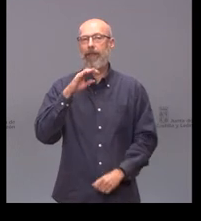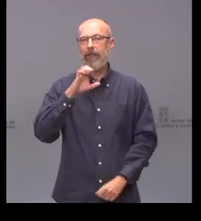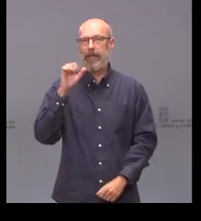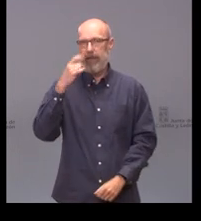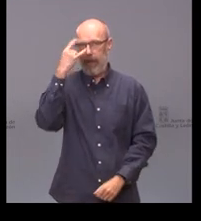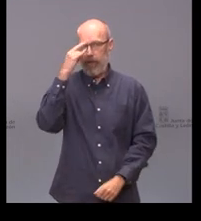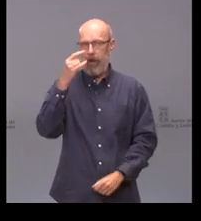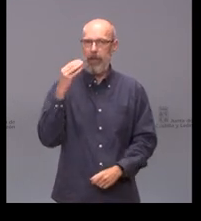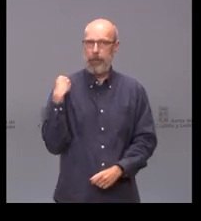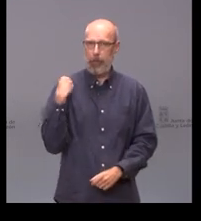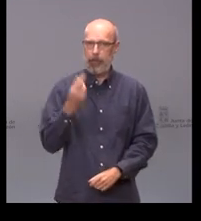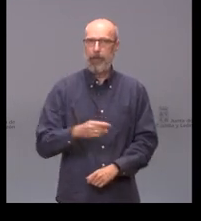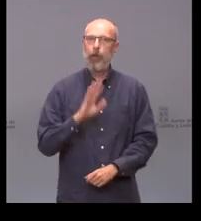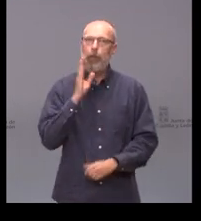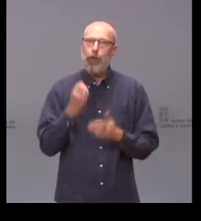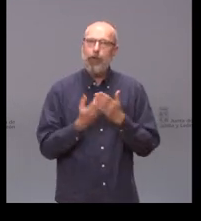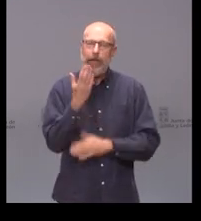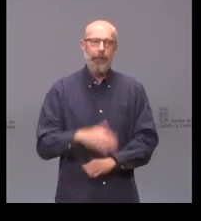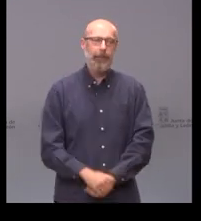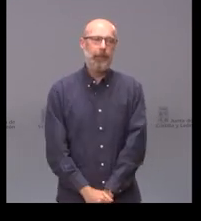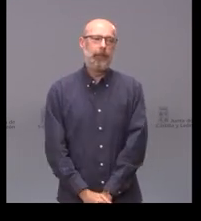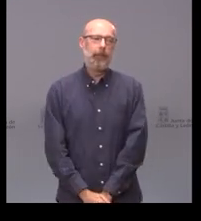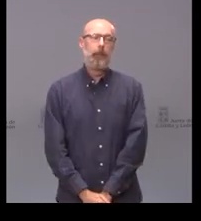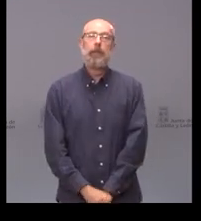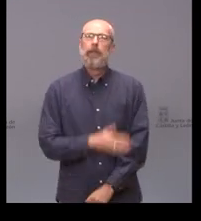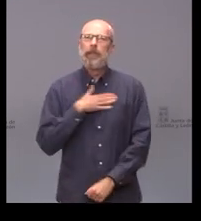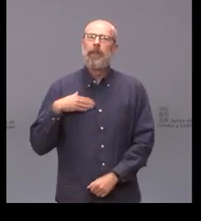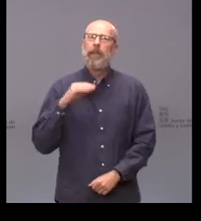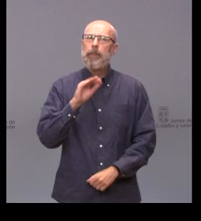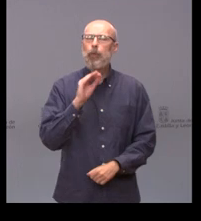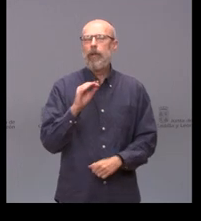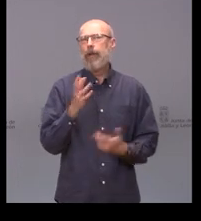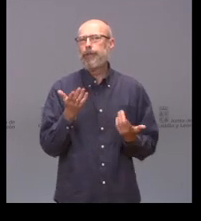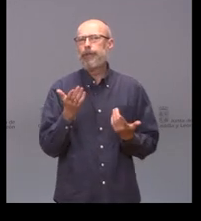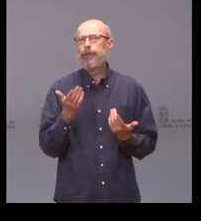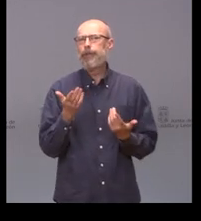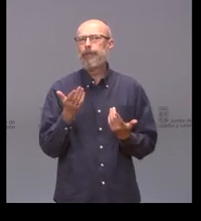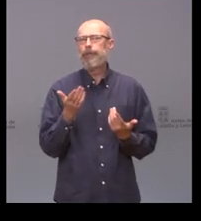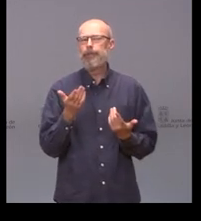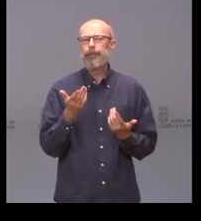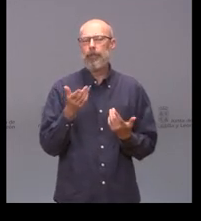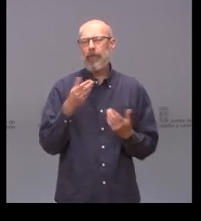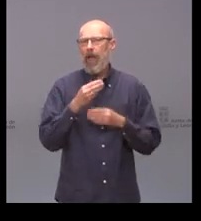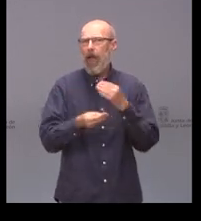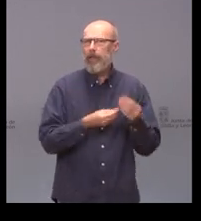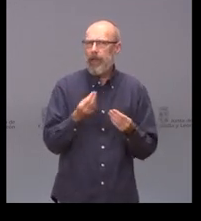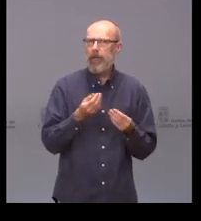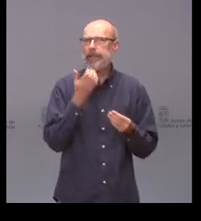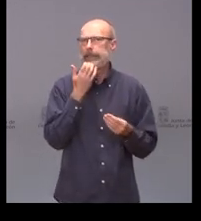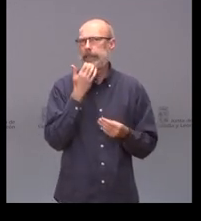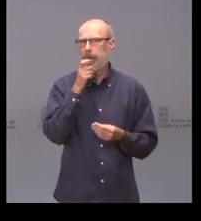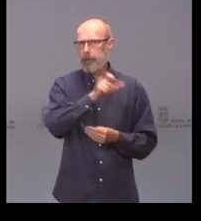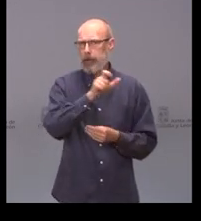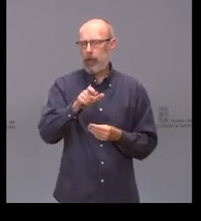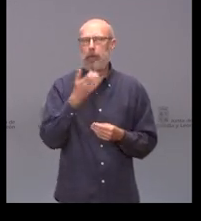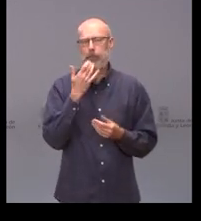hola que tal buenos días bueno yo quería preguntar que se le puede decir o que se va a hacer con personas que por ejemplo